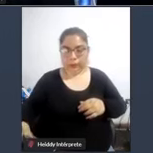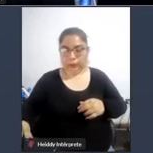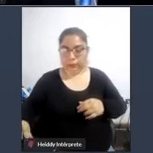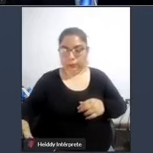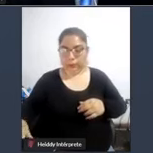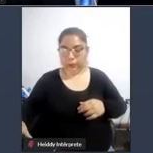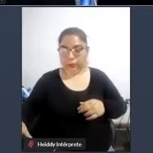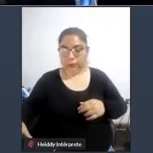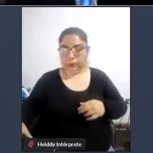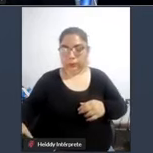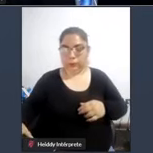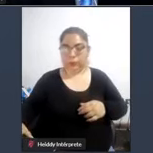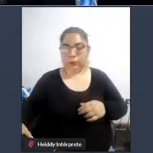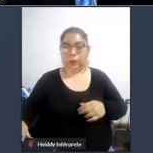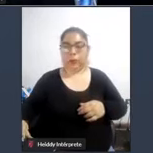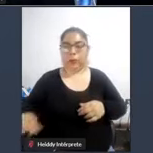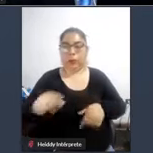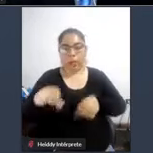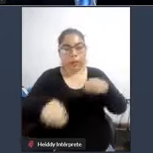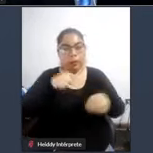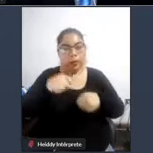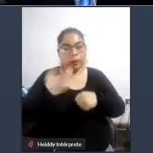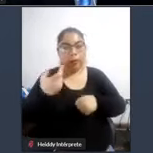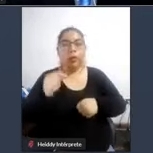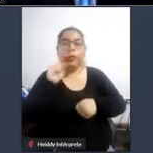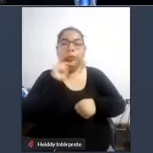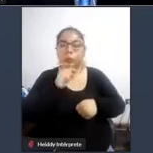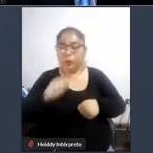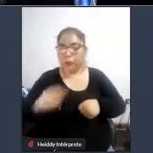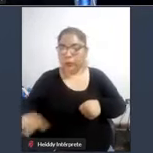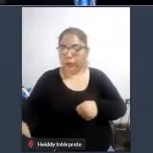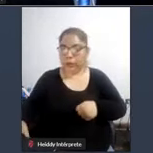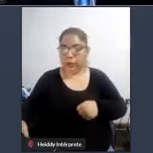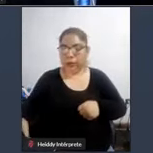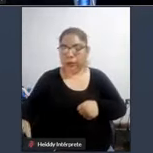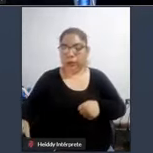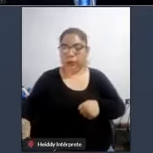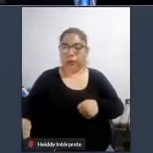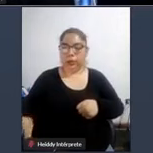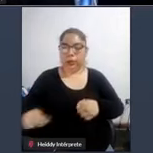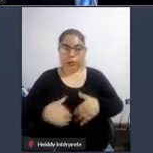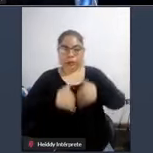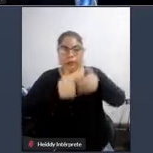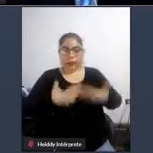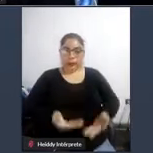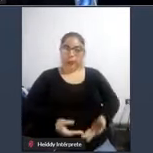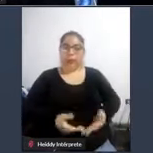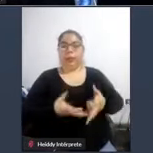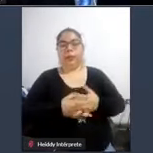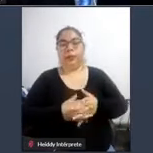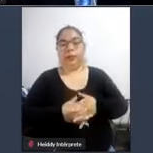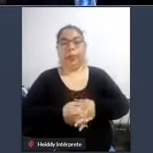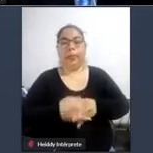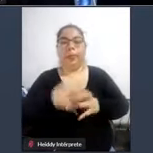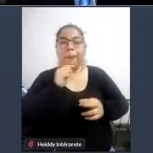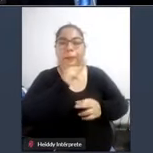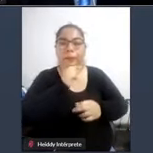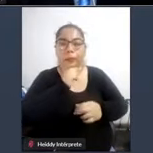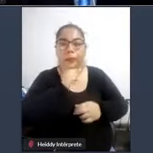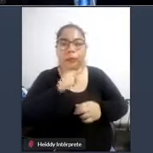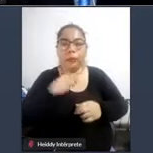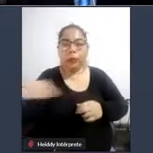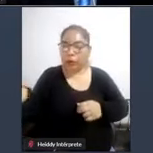bicicletas las damas que tienen las damas embarazadas las damas que van con coches